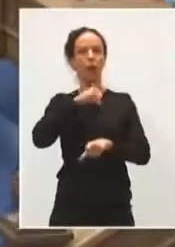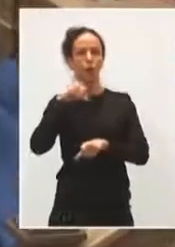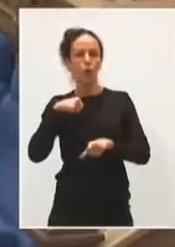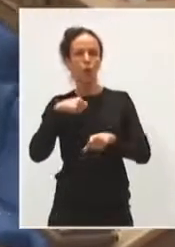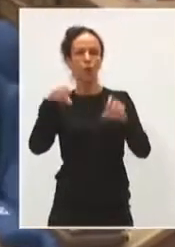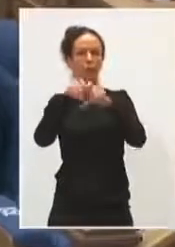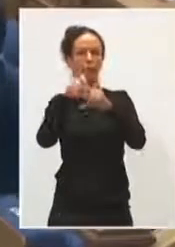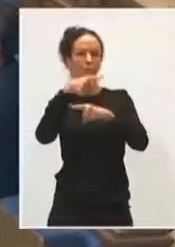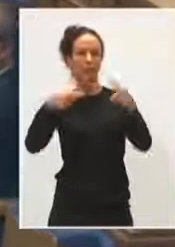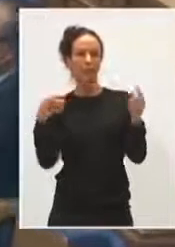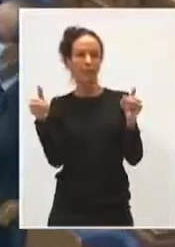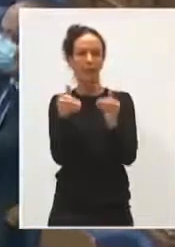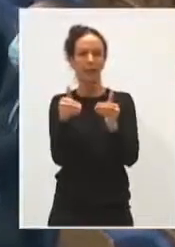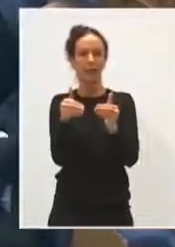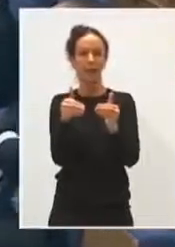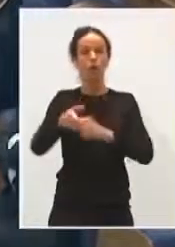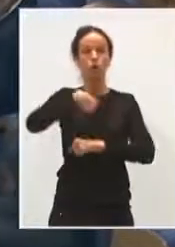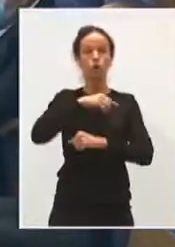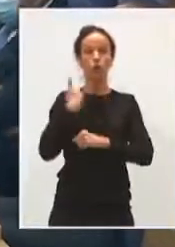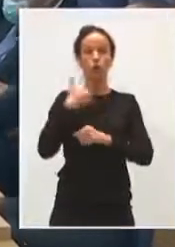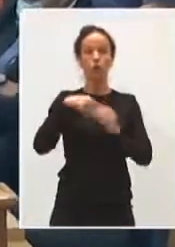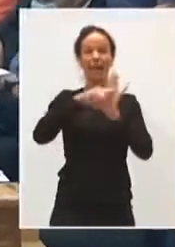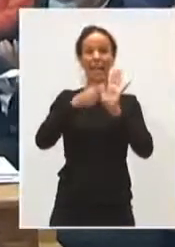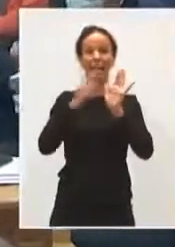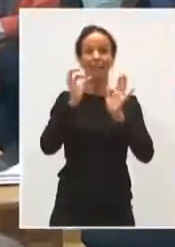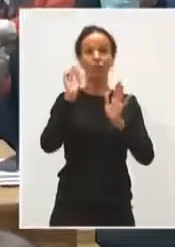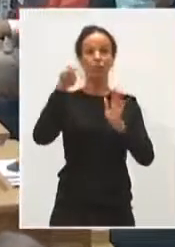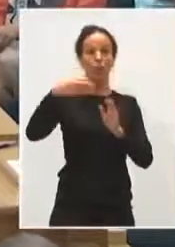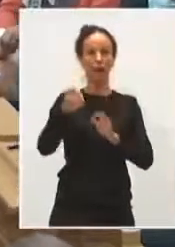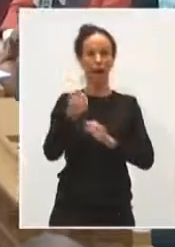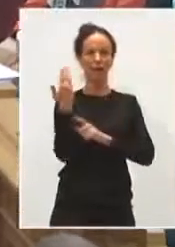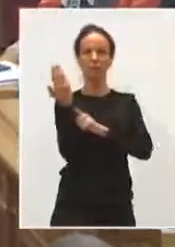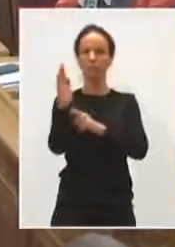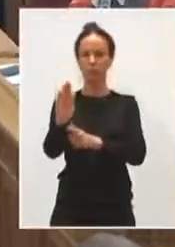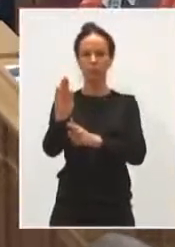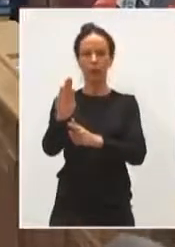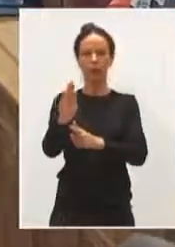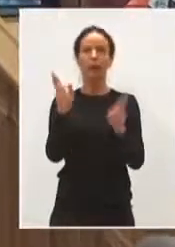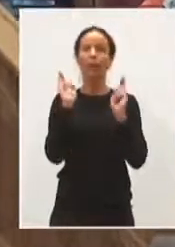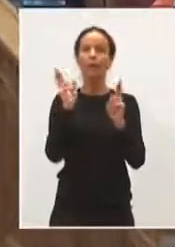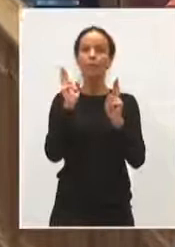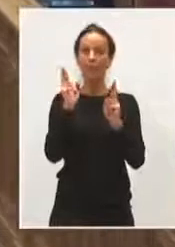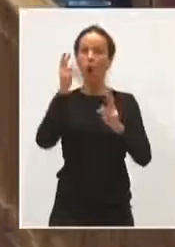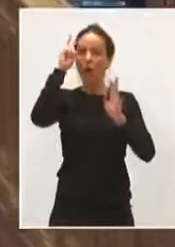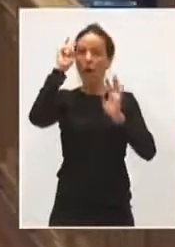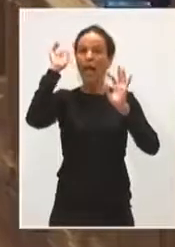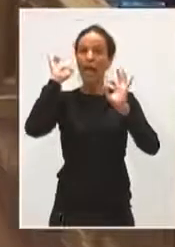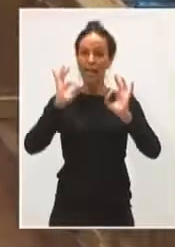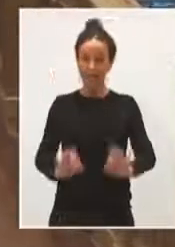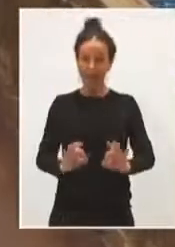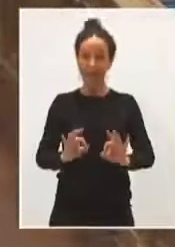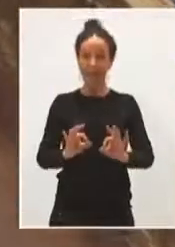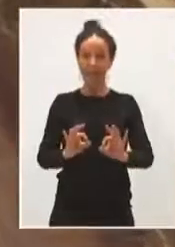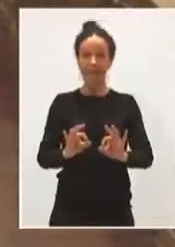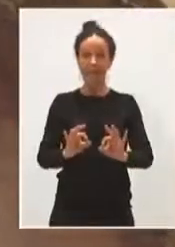Agilizar y simplificar. Ya hemos presentado la Ley Suma, que espero sea una realidad como iniciativa de las importantes para